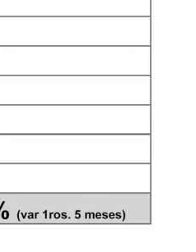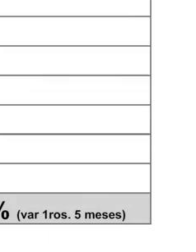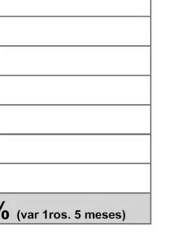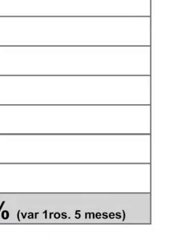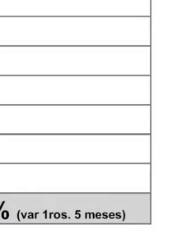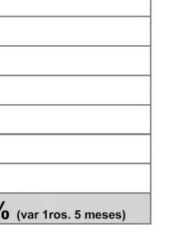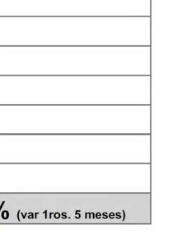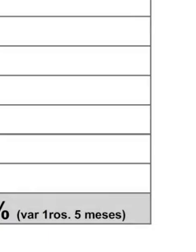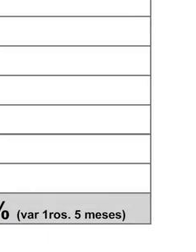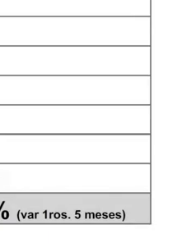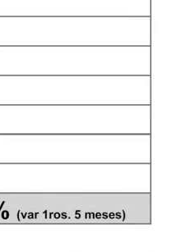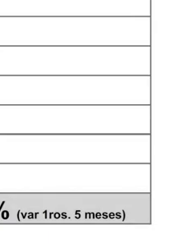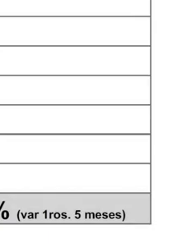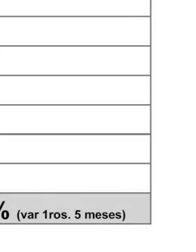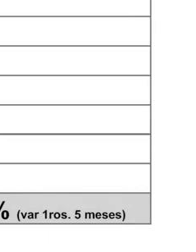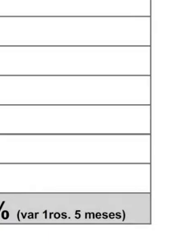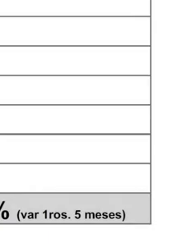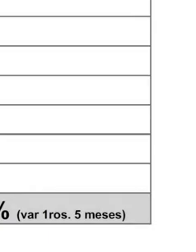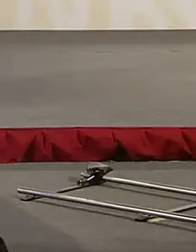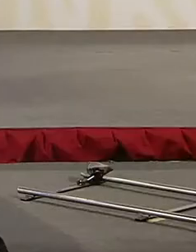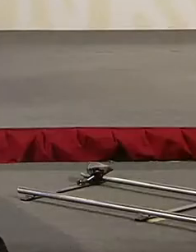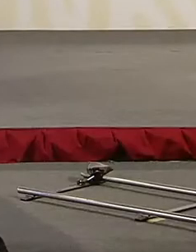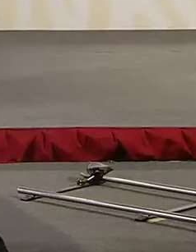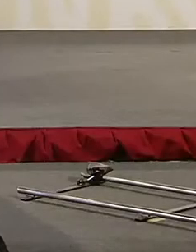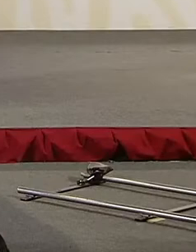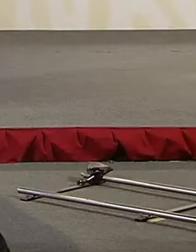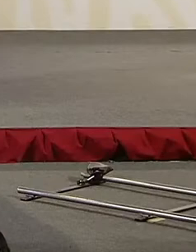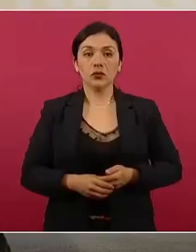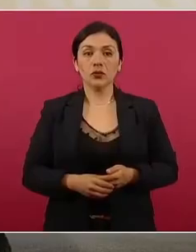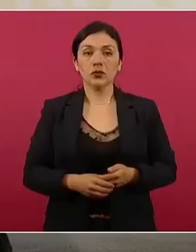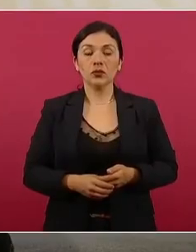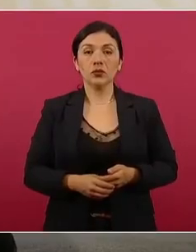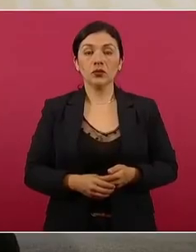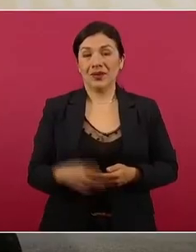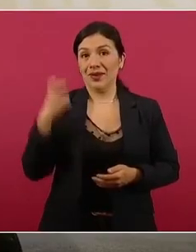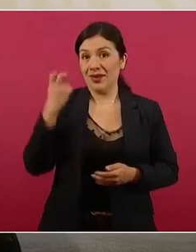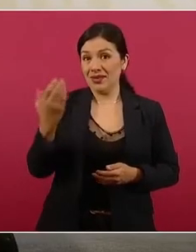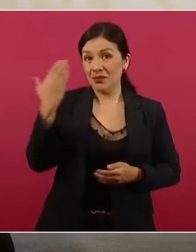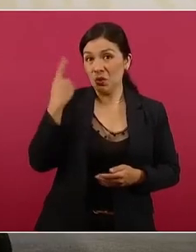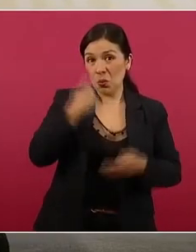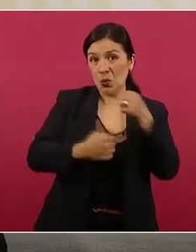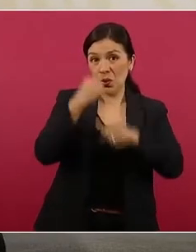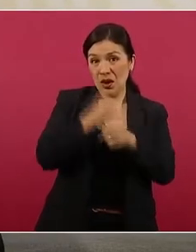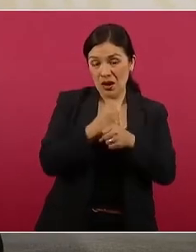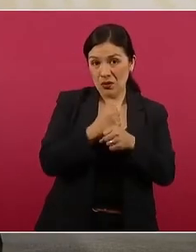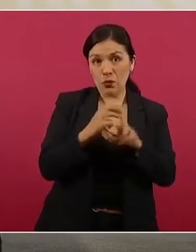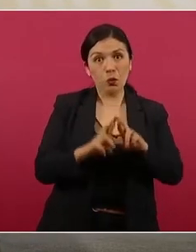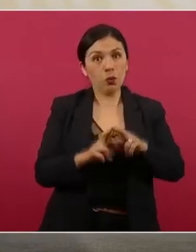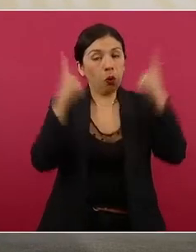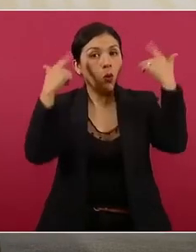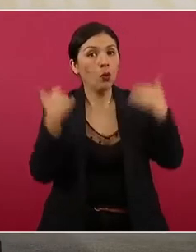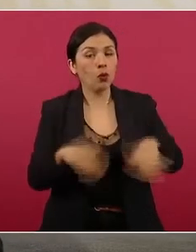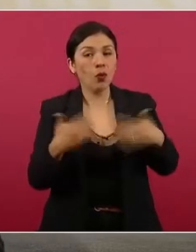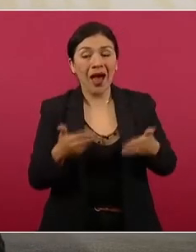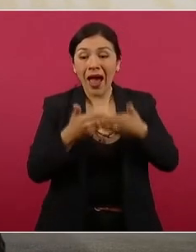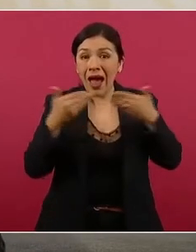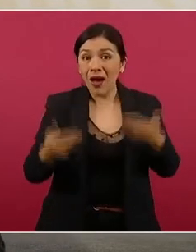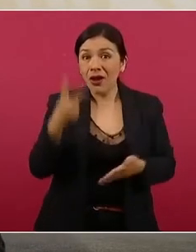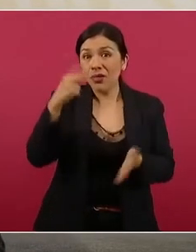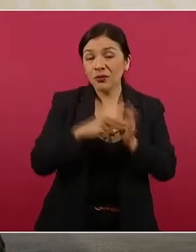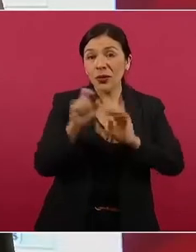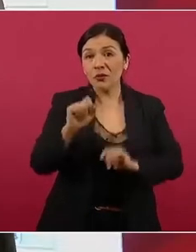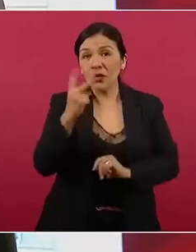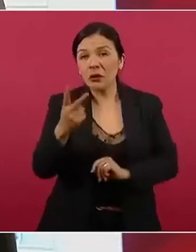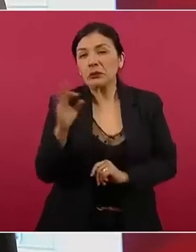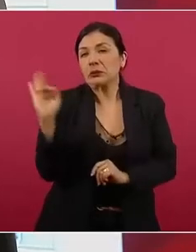Y este año es muy probable que lleguemos a 60